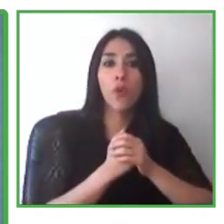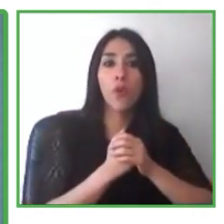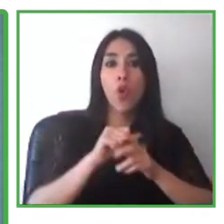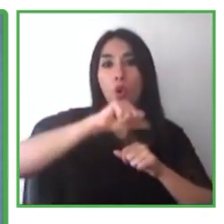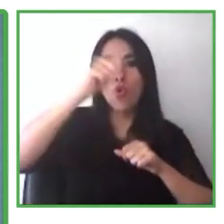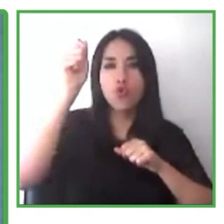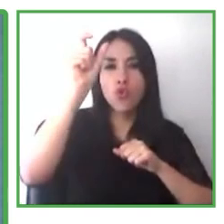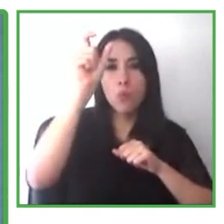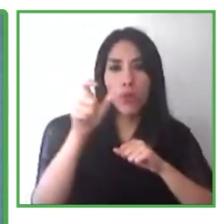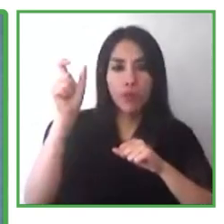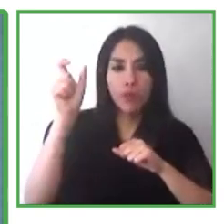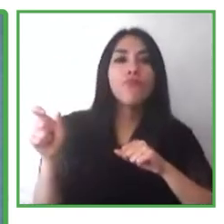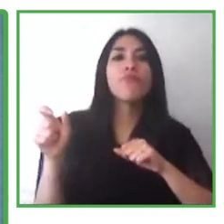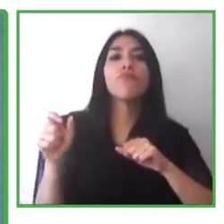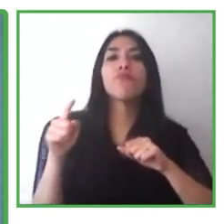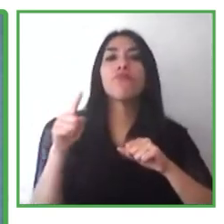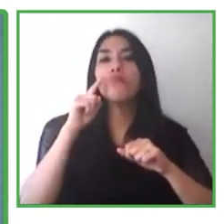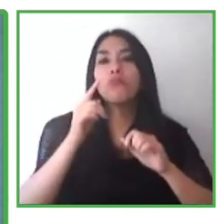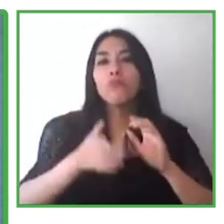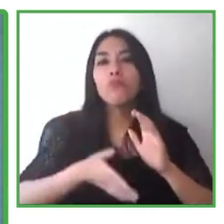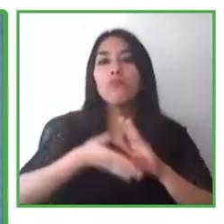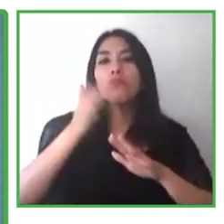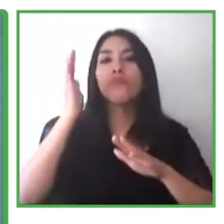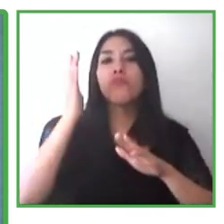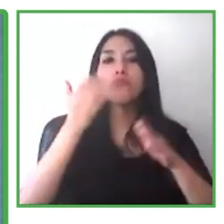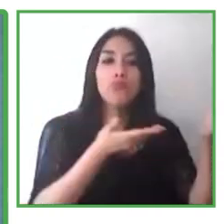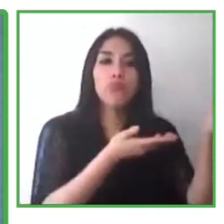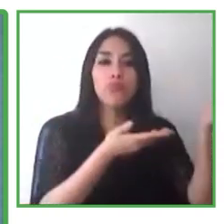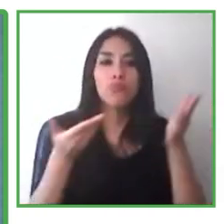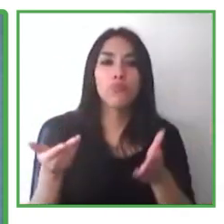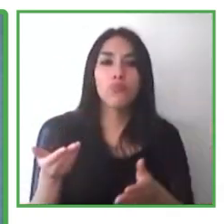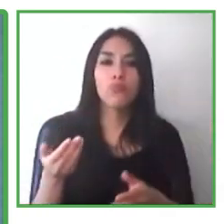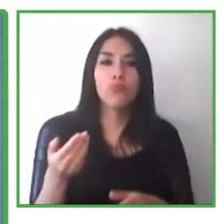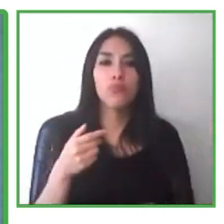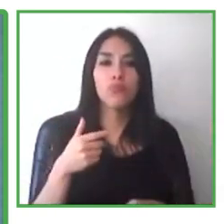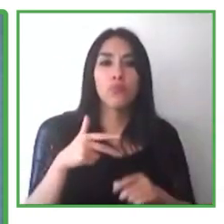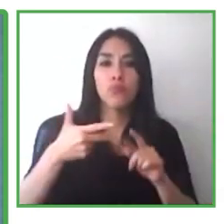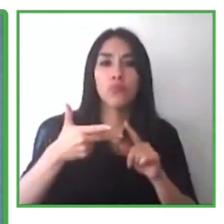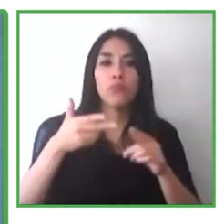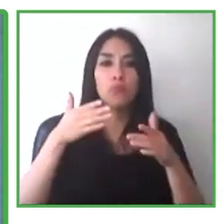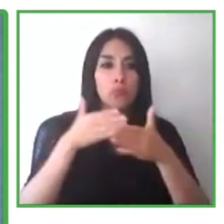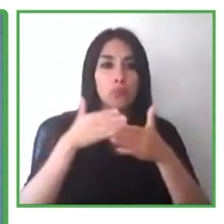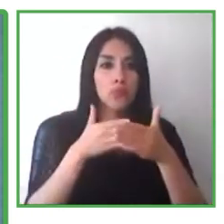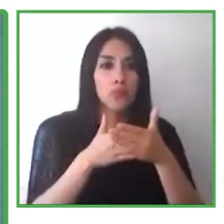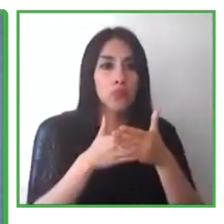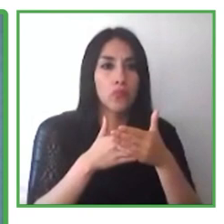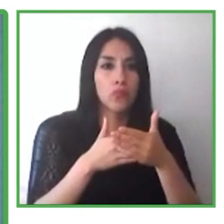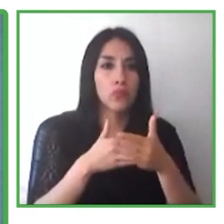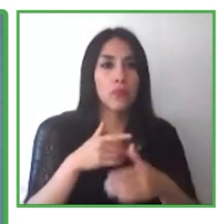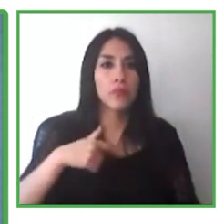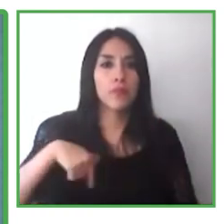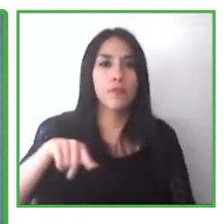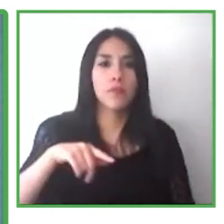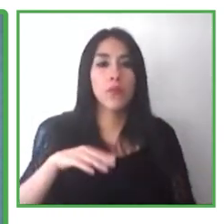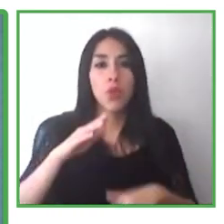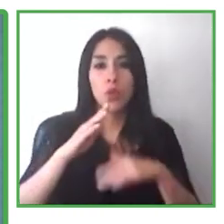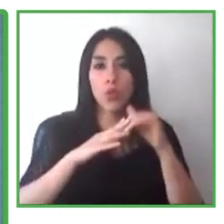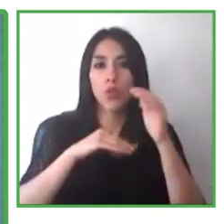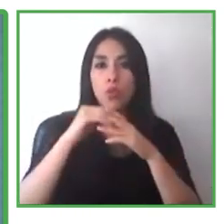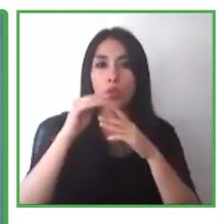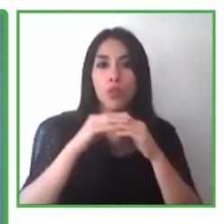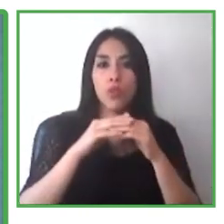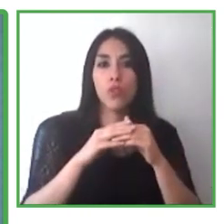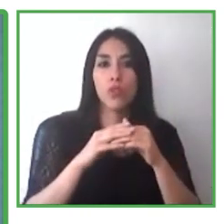tercera barrera es el entorno laboral y las condiciones que no están adaptadas a la necesidad de las personas que están dentro del